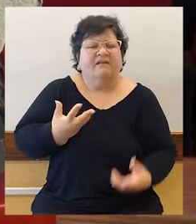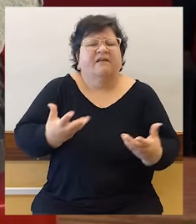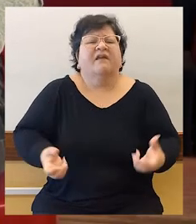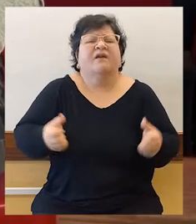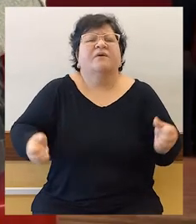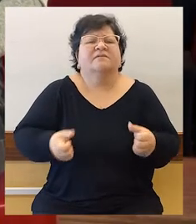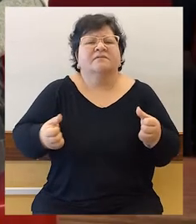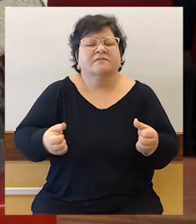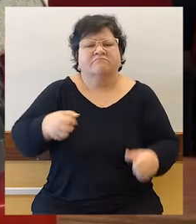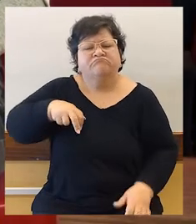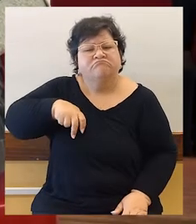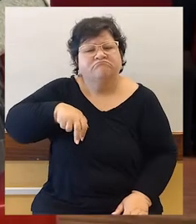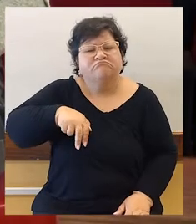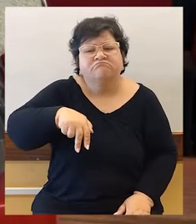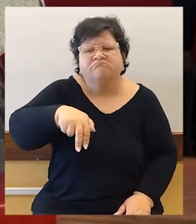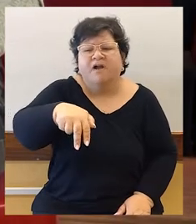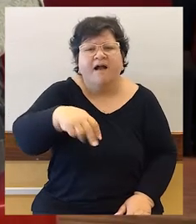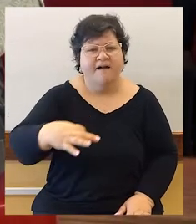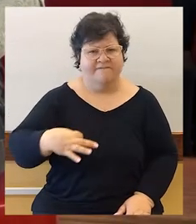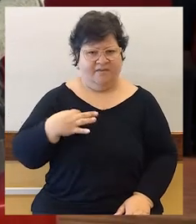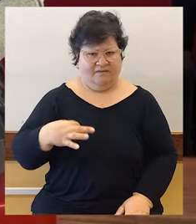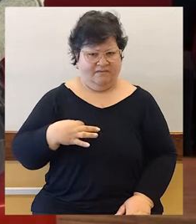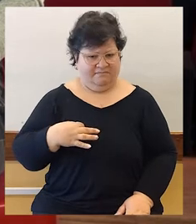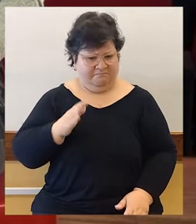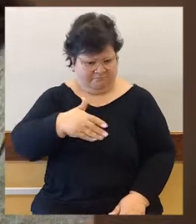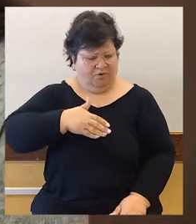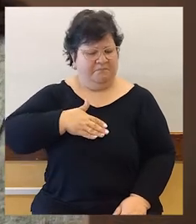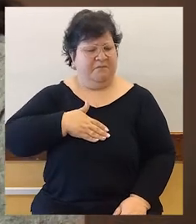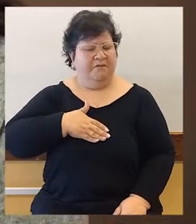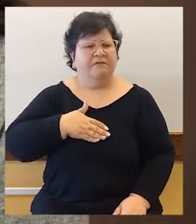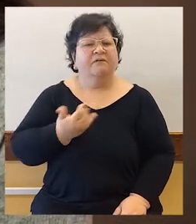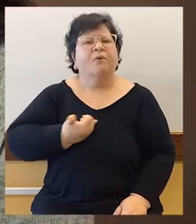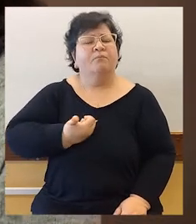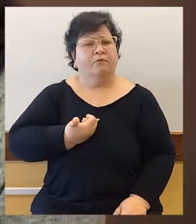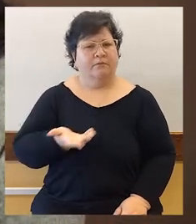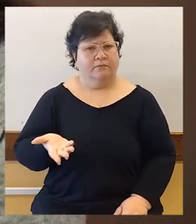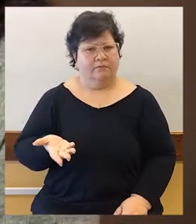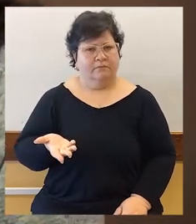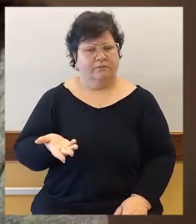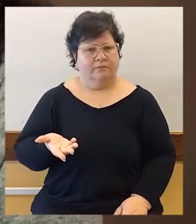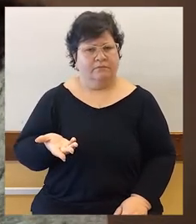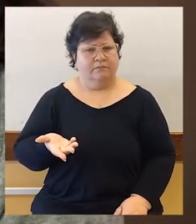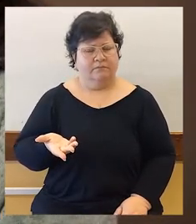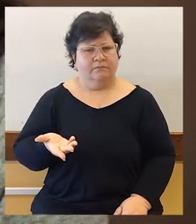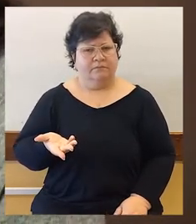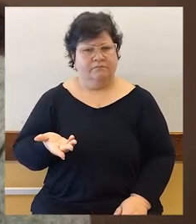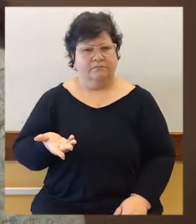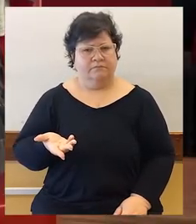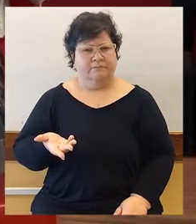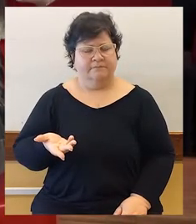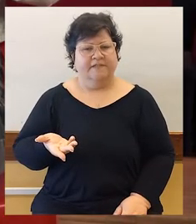diferentes maneras. Creo que es un proceso interesante el ver de qué manera es que vamos.